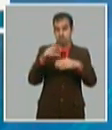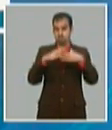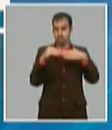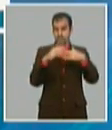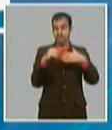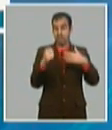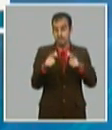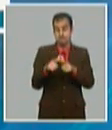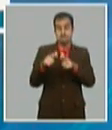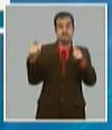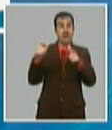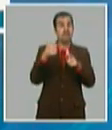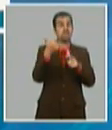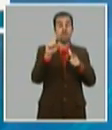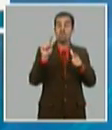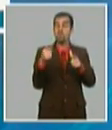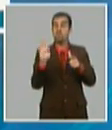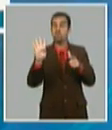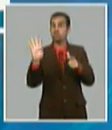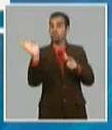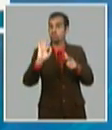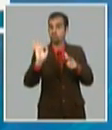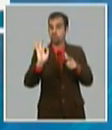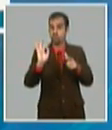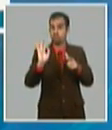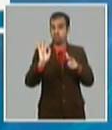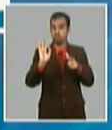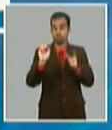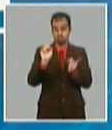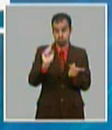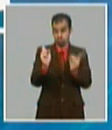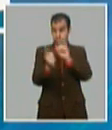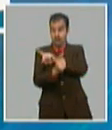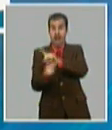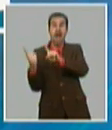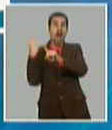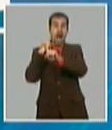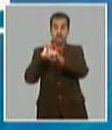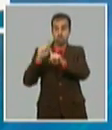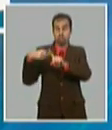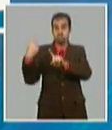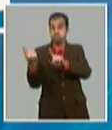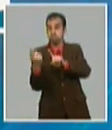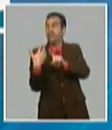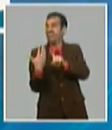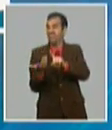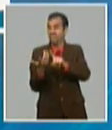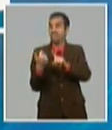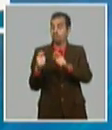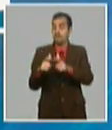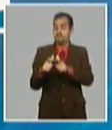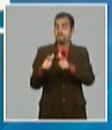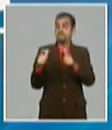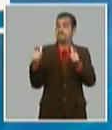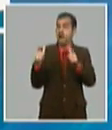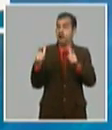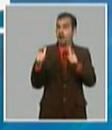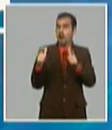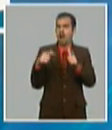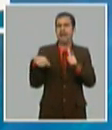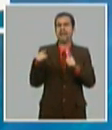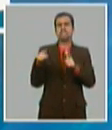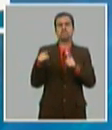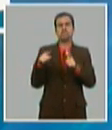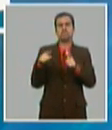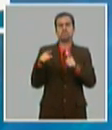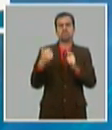,4% de un año a otro, sería un crecimiento realmente que no es normal que se